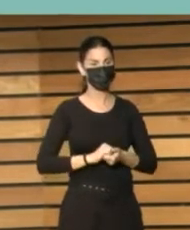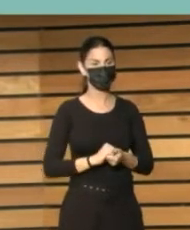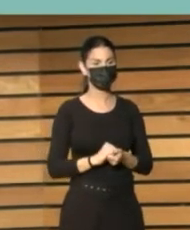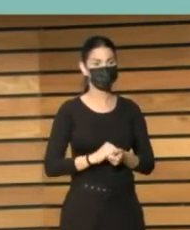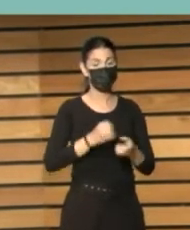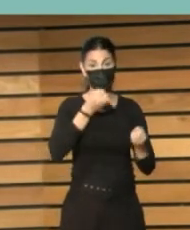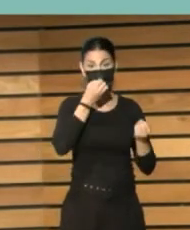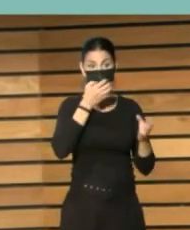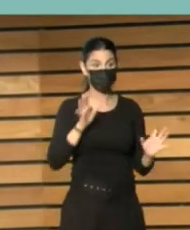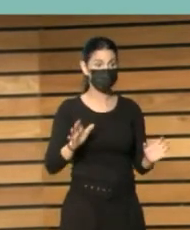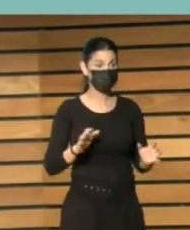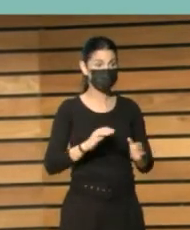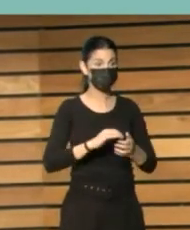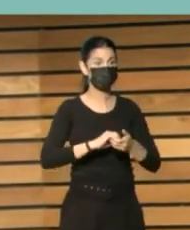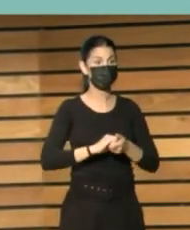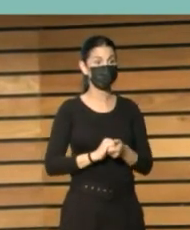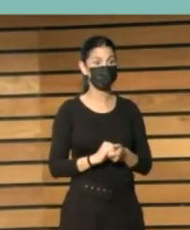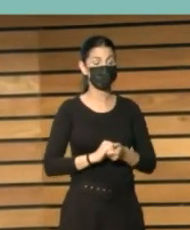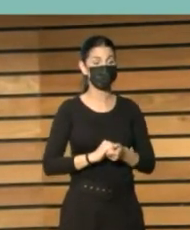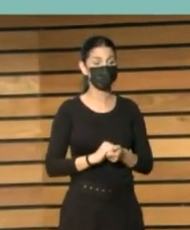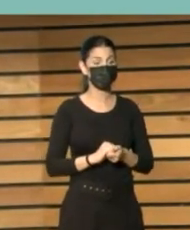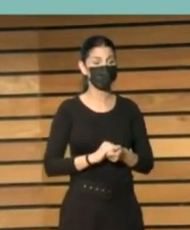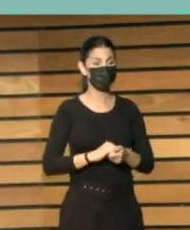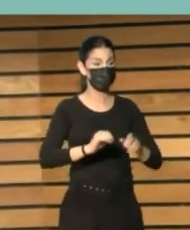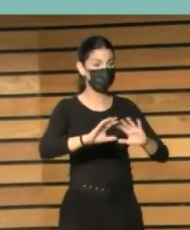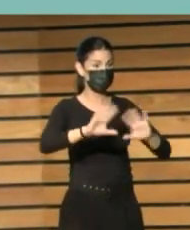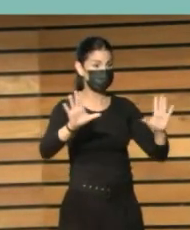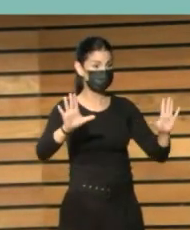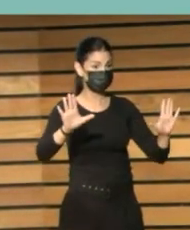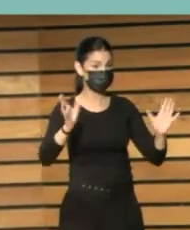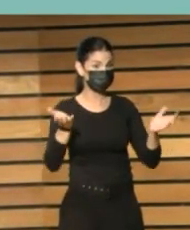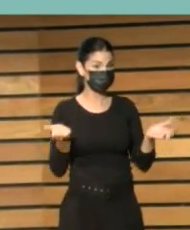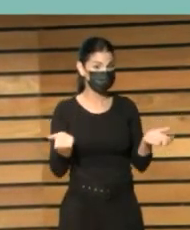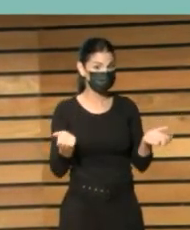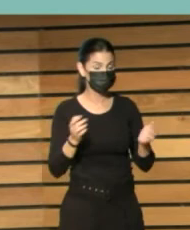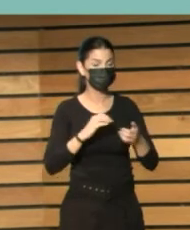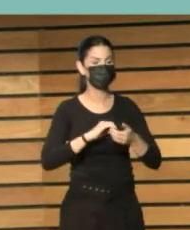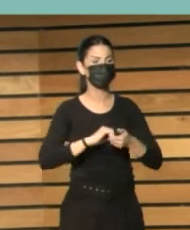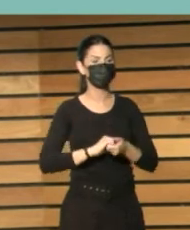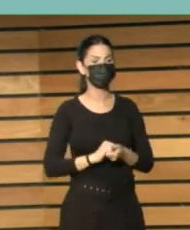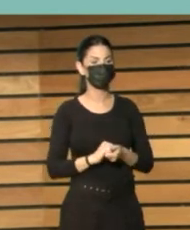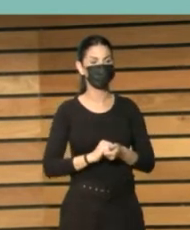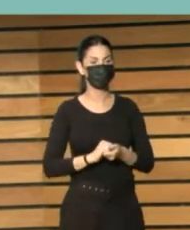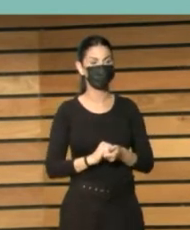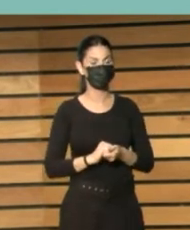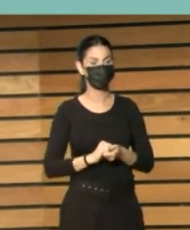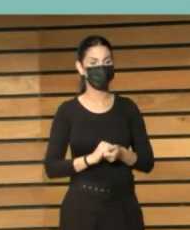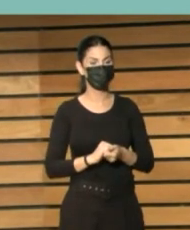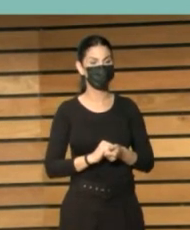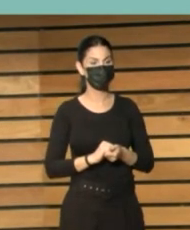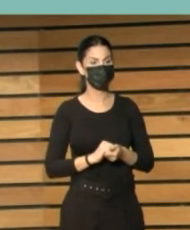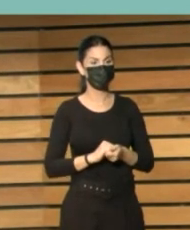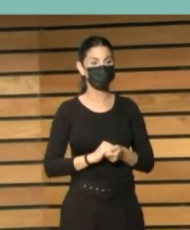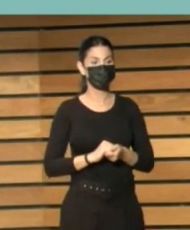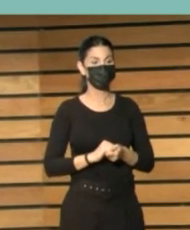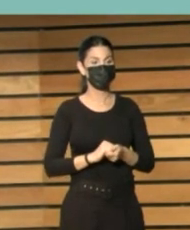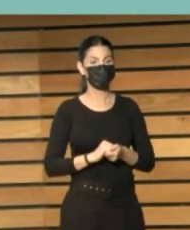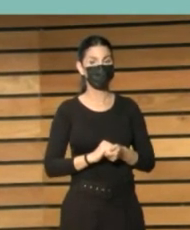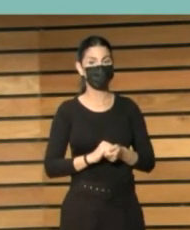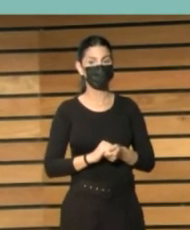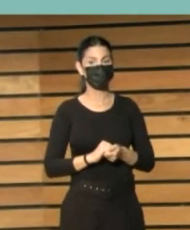Bueno, pues por ahí lo dejamos hace tres años. Y lo que tenemos que...